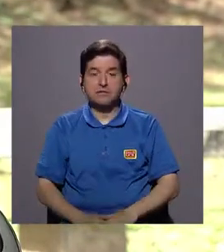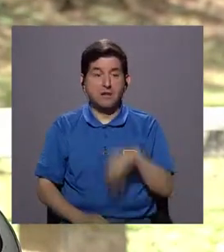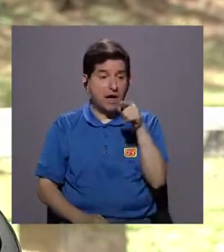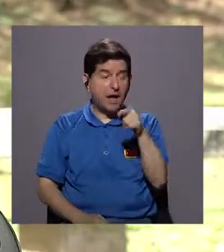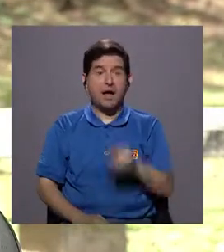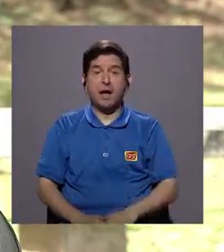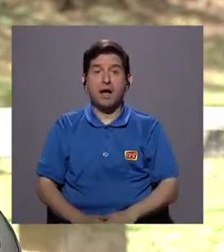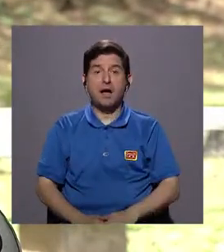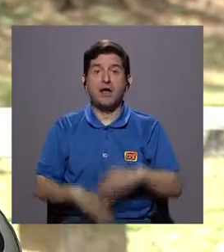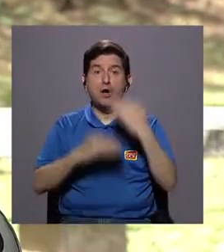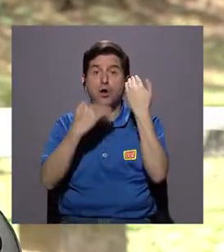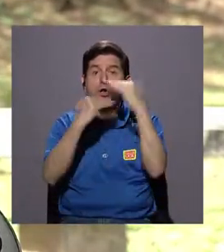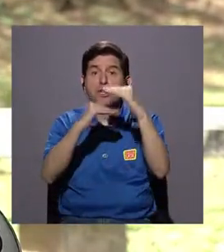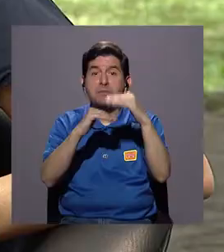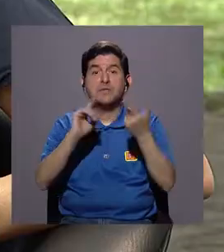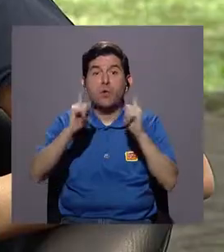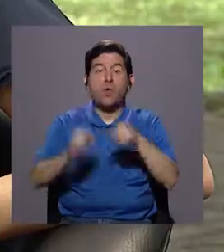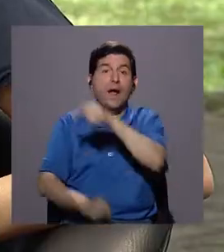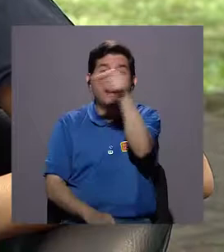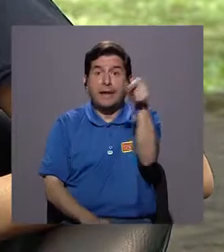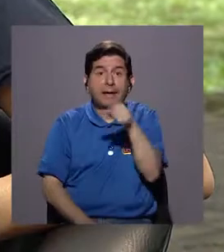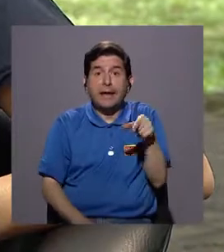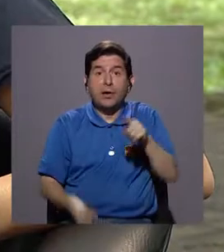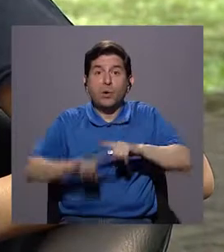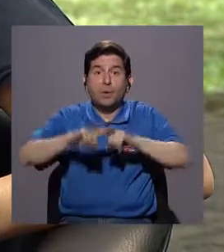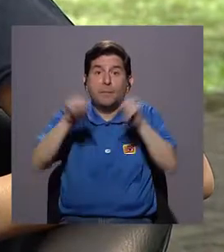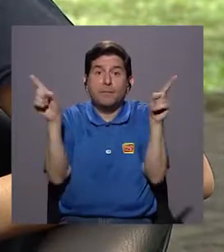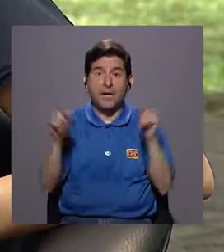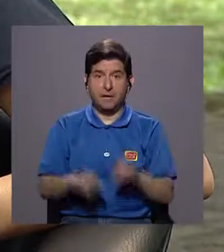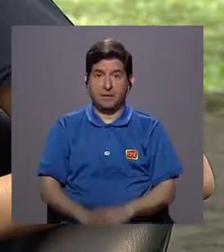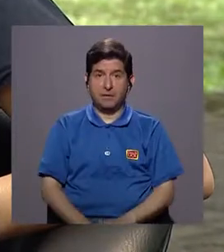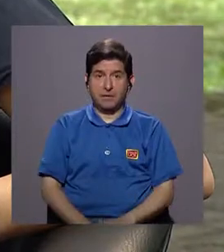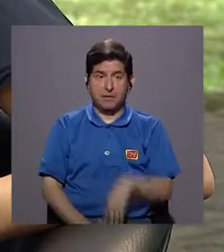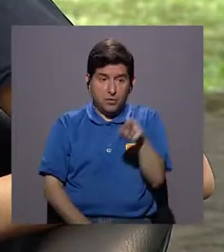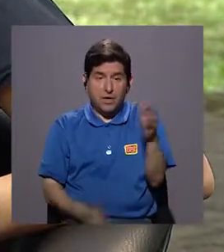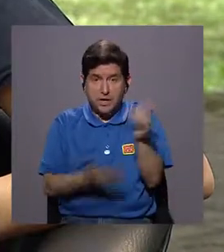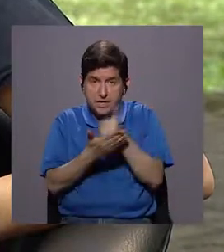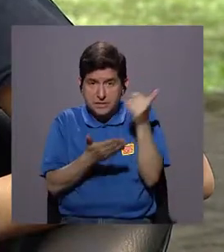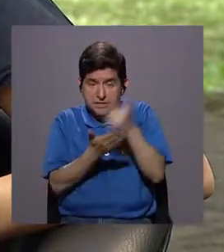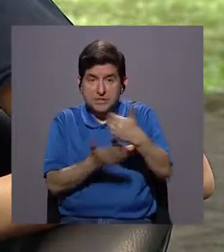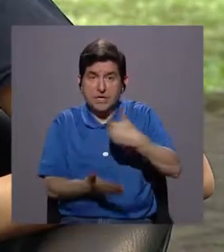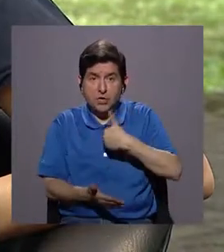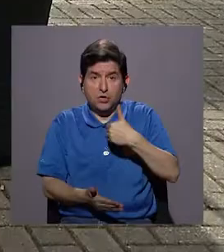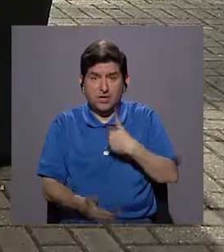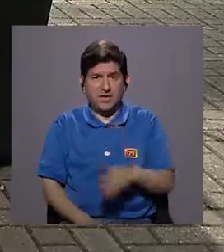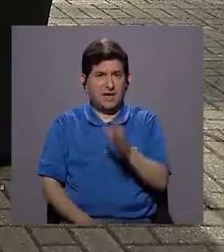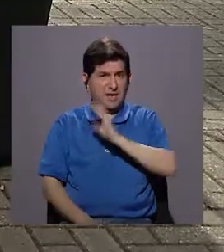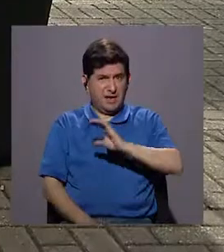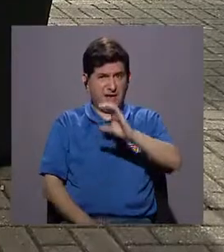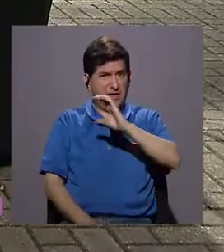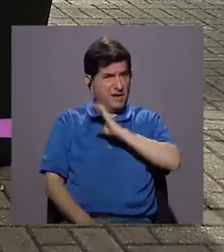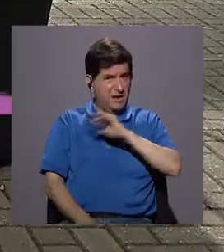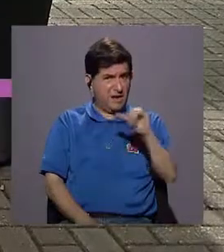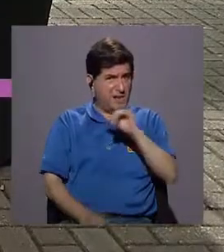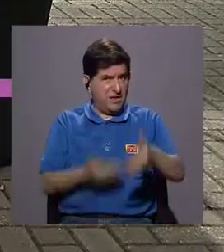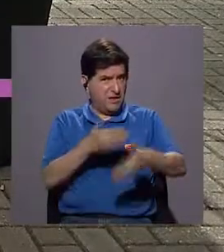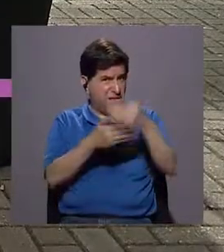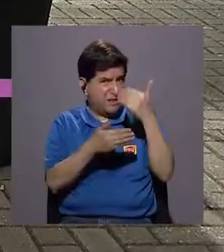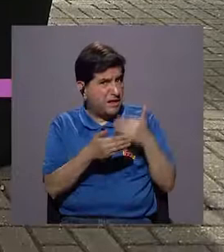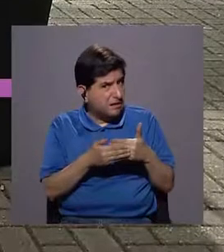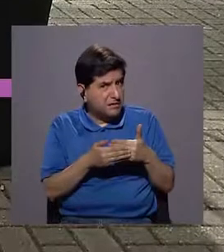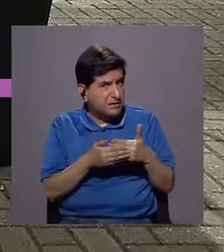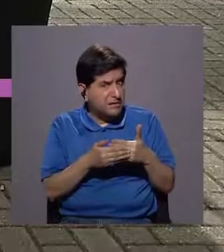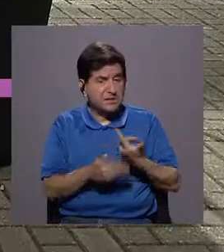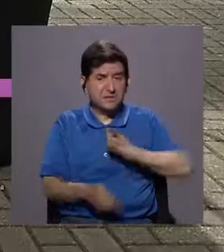realmente son, es un río. Pero realmente ese recurso lo tenemos en la calidad que lo teníamos antes